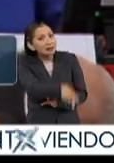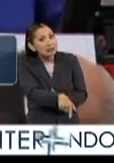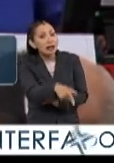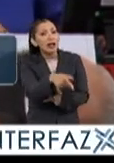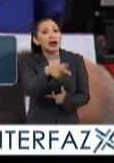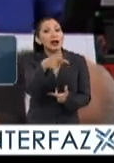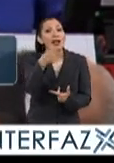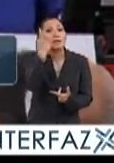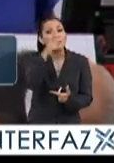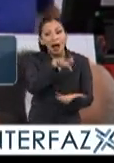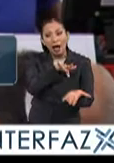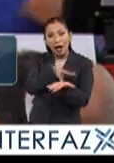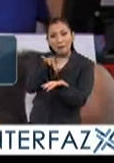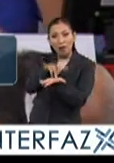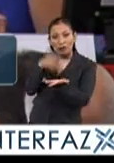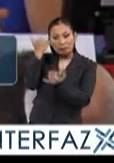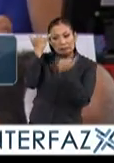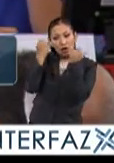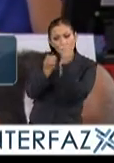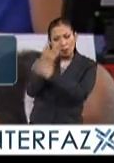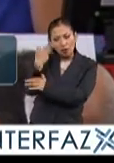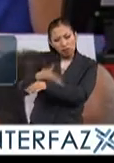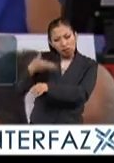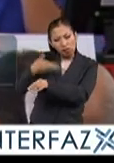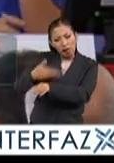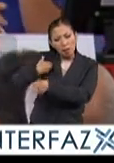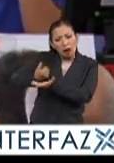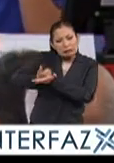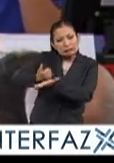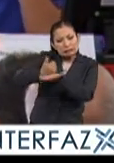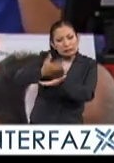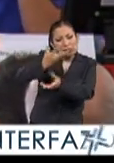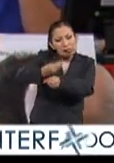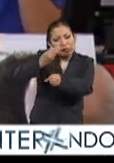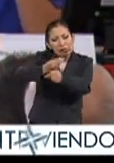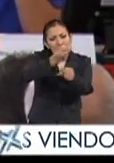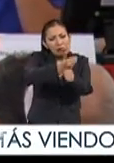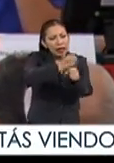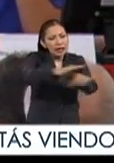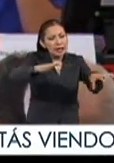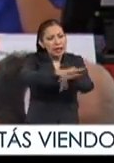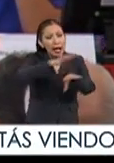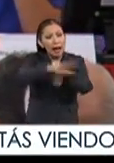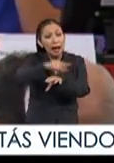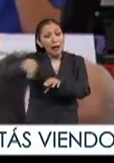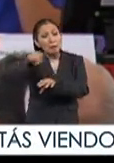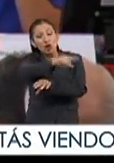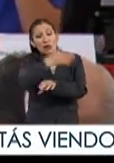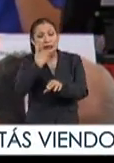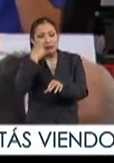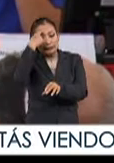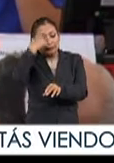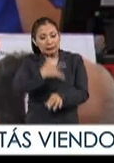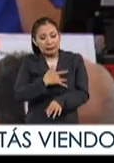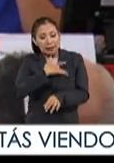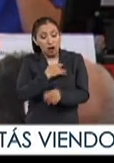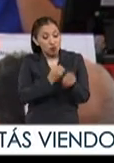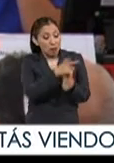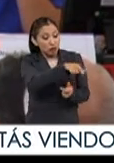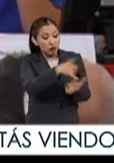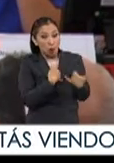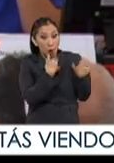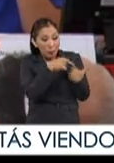apoyar y crear nuevos procesos de regeneración, de reconversión y sobre todo de conciencia, una nueva